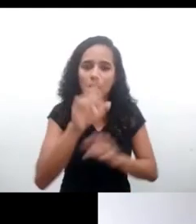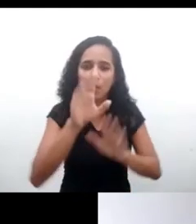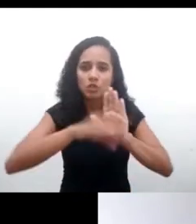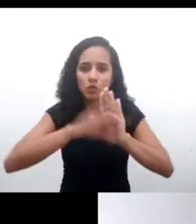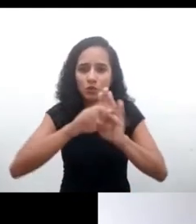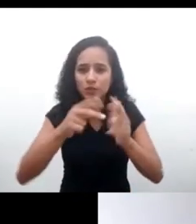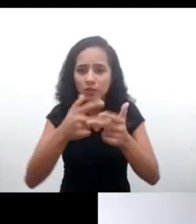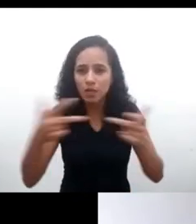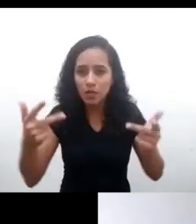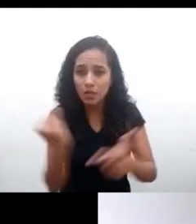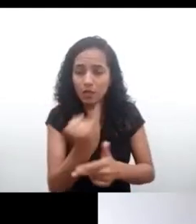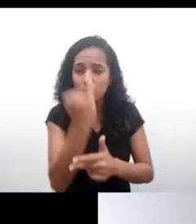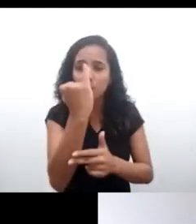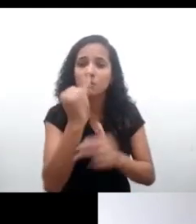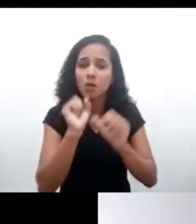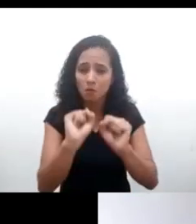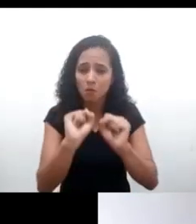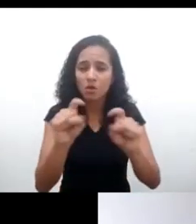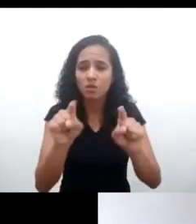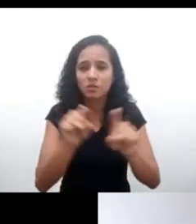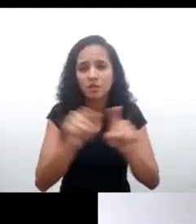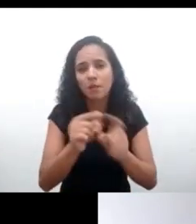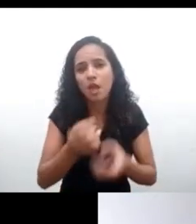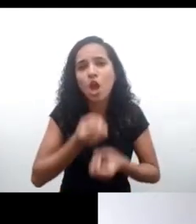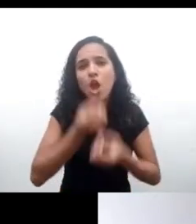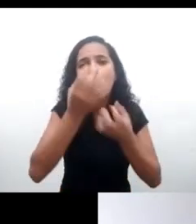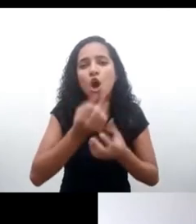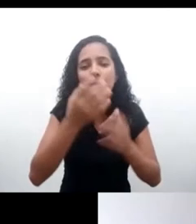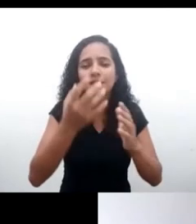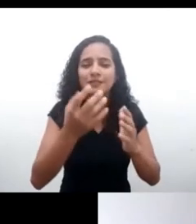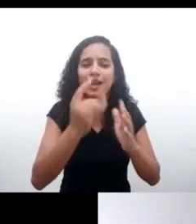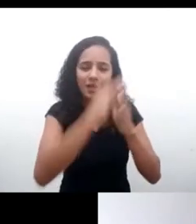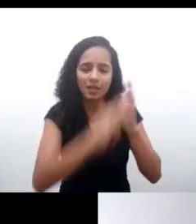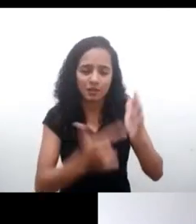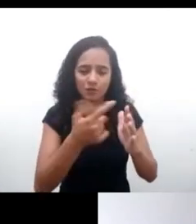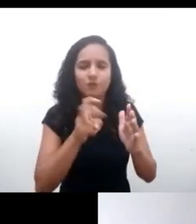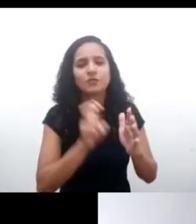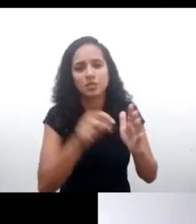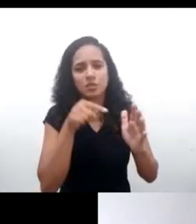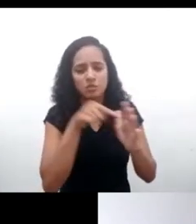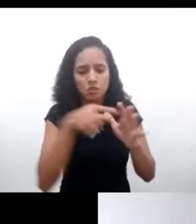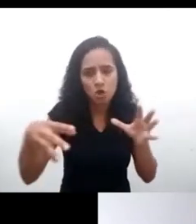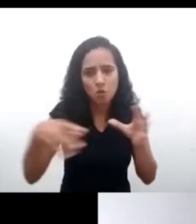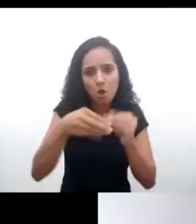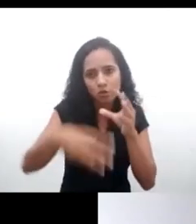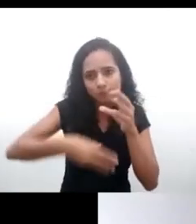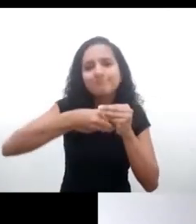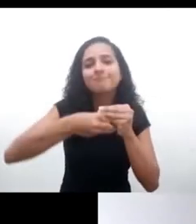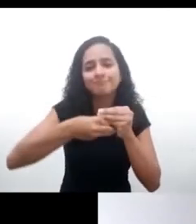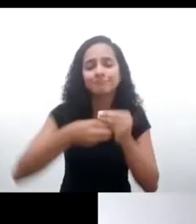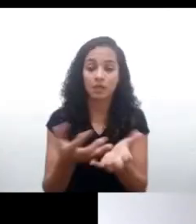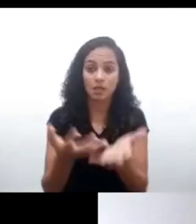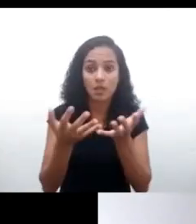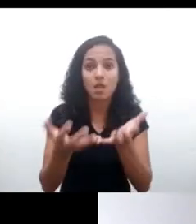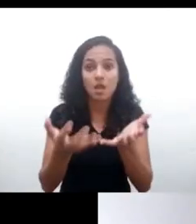al derecho del niño. Entonces, esto también puede estar cubierto por la observación general número 5. Yo